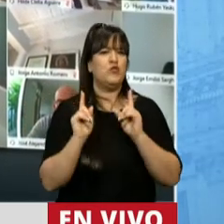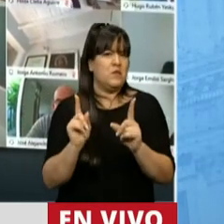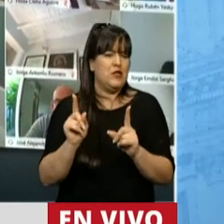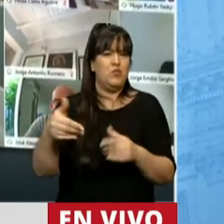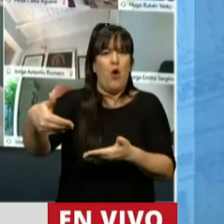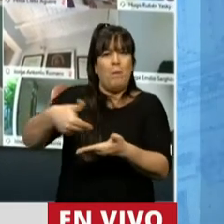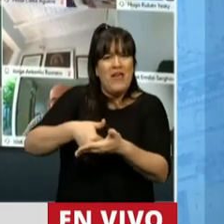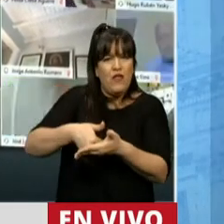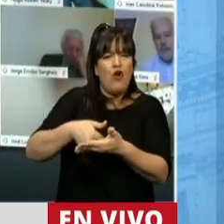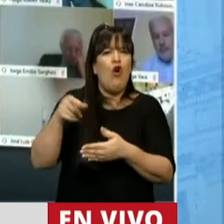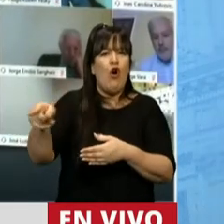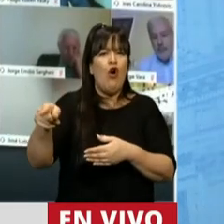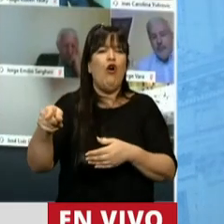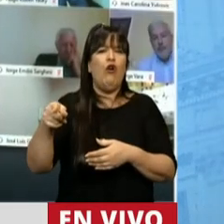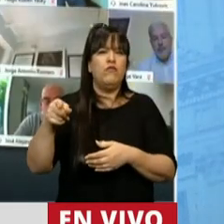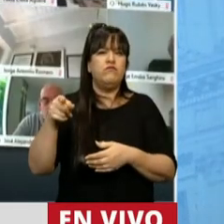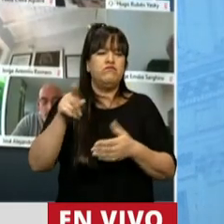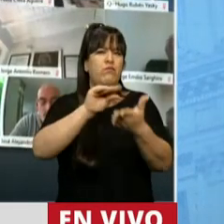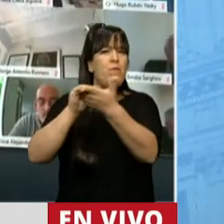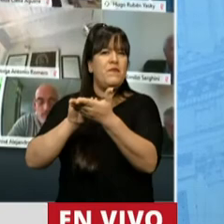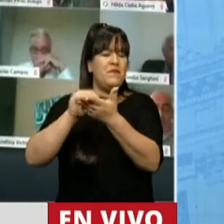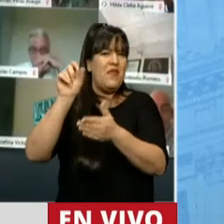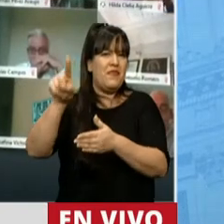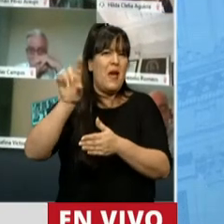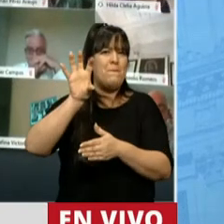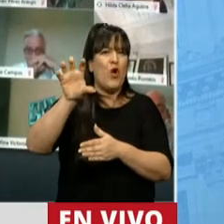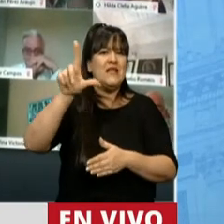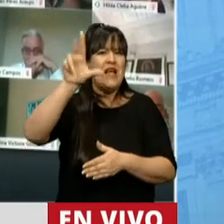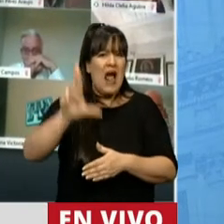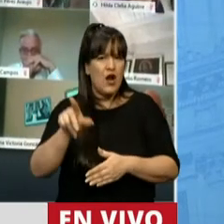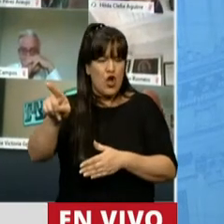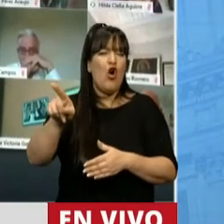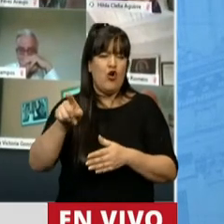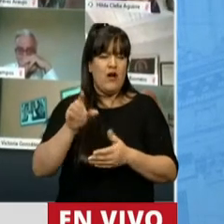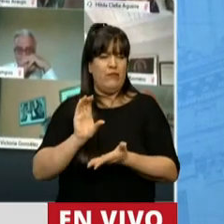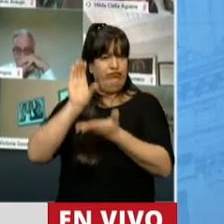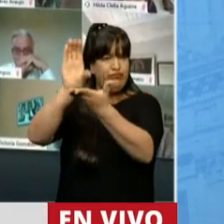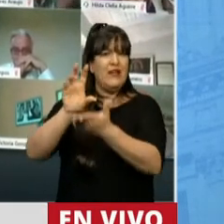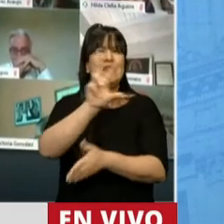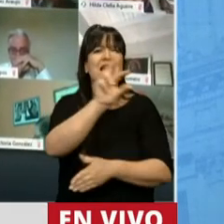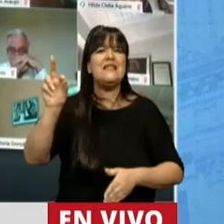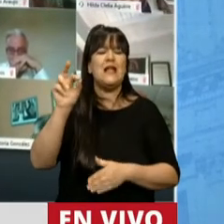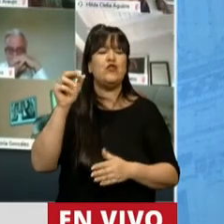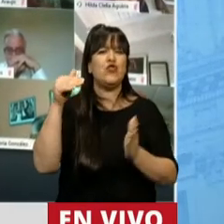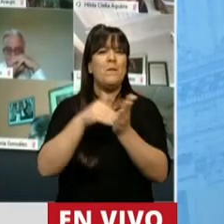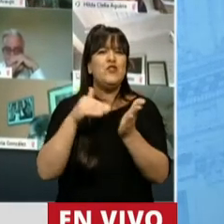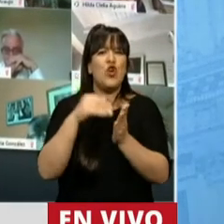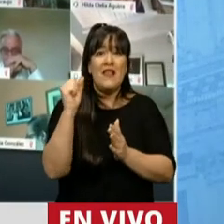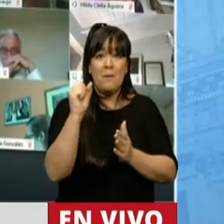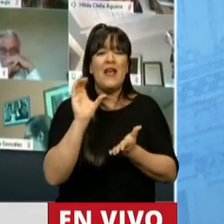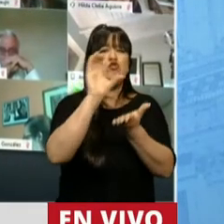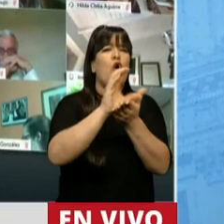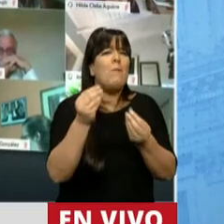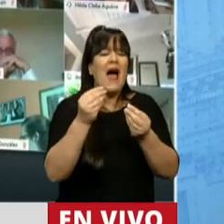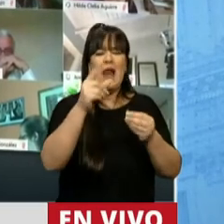solicitó a través del planteo de legisladores de la provincia. Se asignan 300 millones de pesos al Hospital Posadas